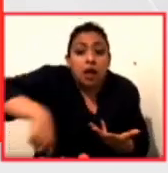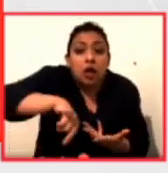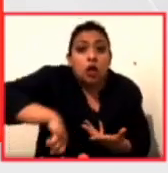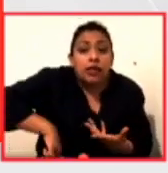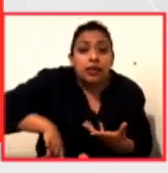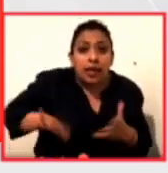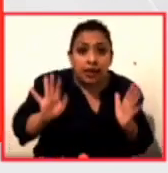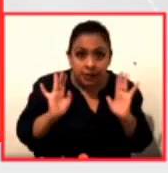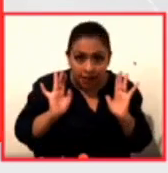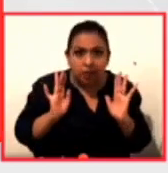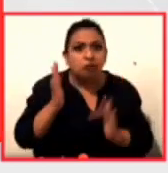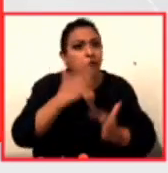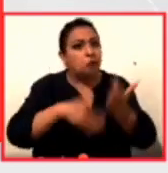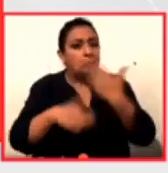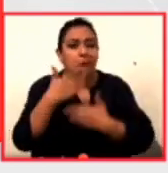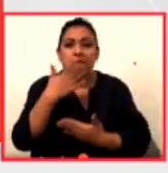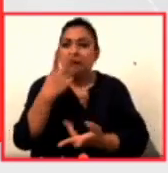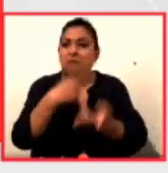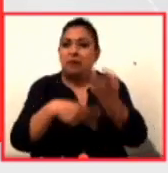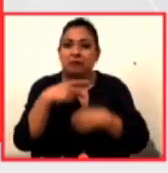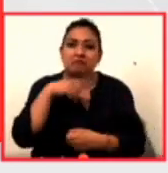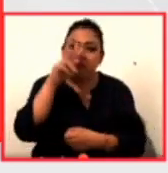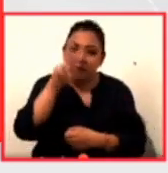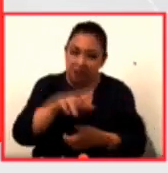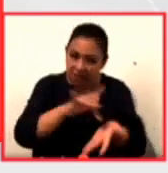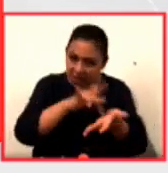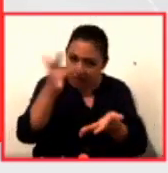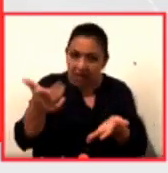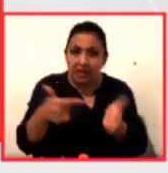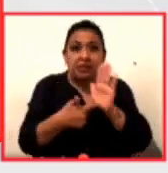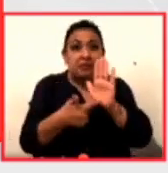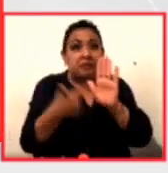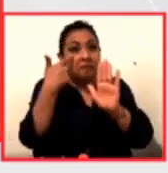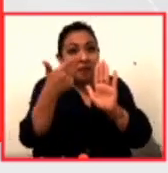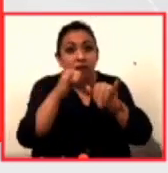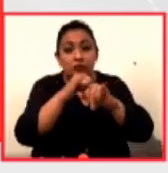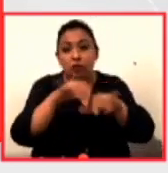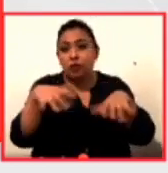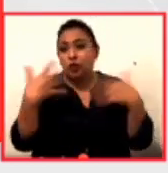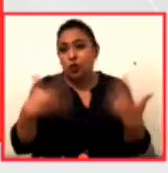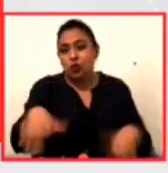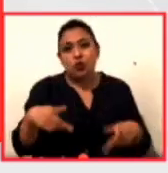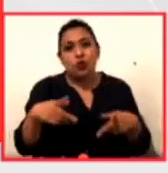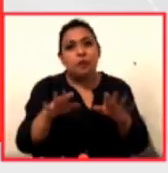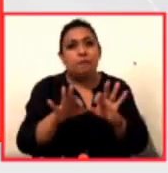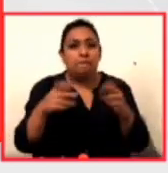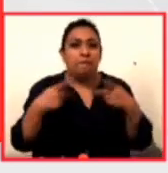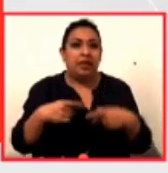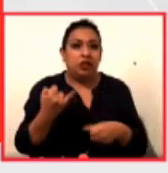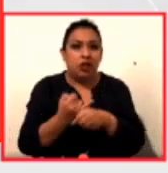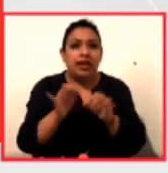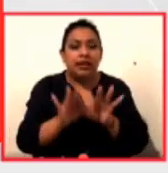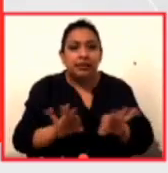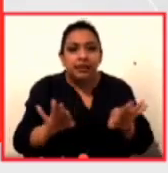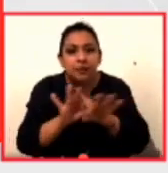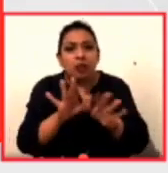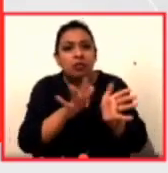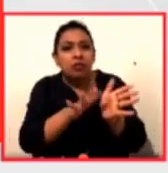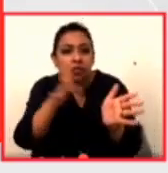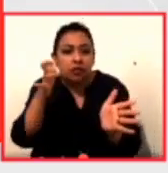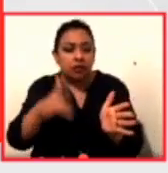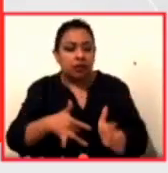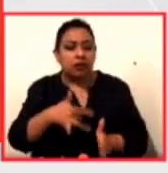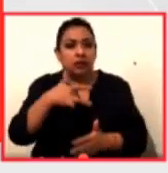Y, bueno, pues, todos bienvenidos. De verdad, muchas gracias por traernos estos grandes personajes a figuras que nos inspiran y que nos hacen